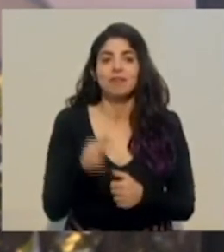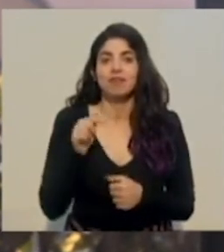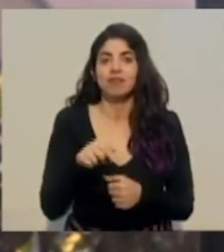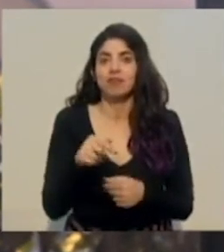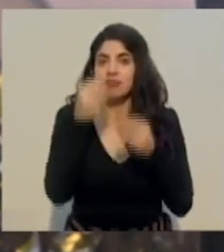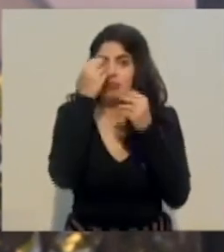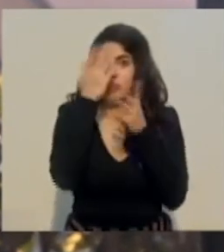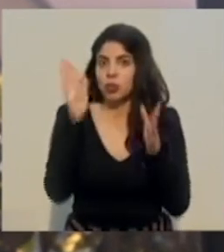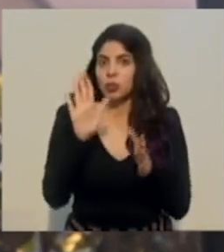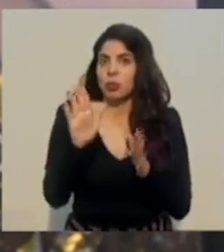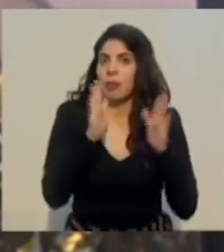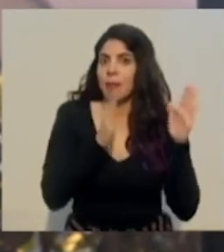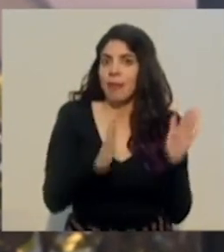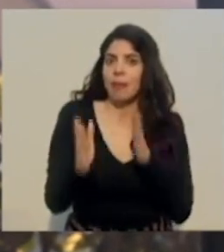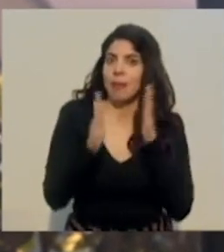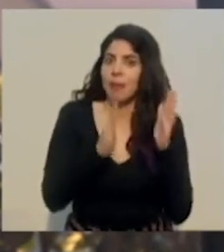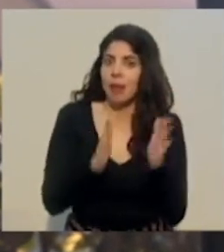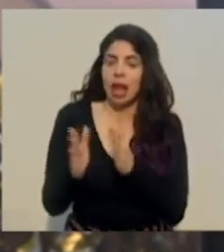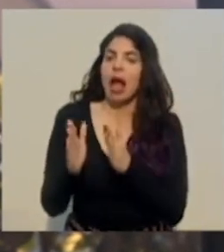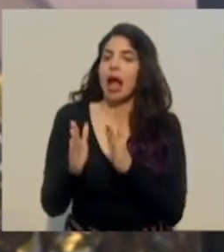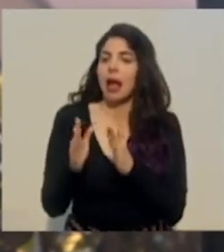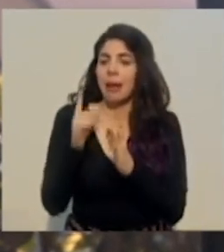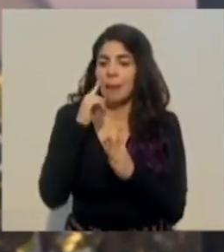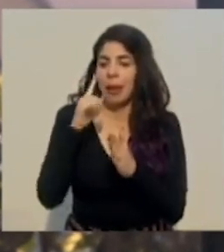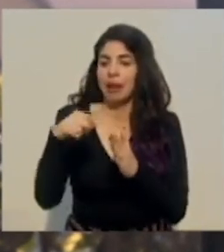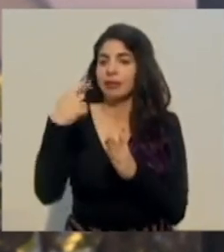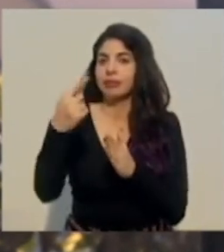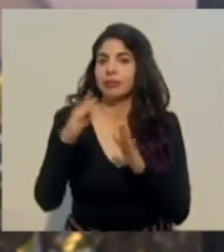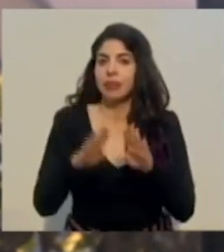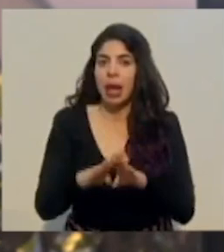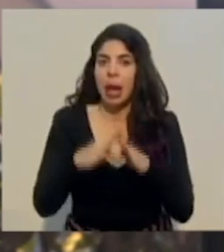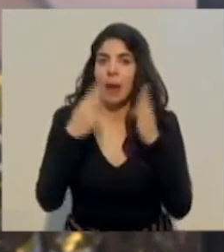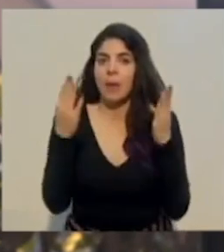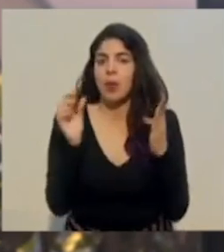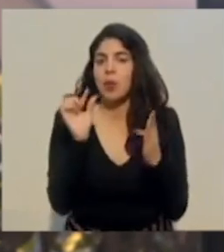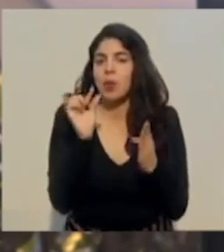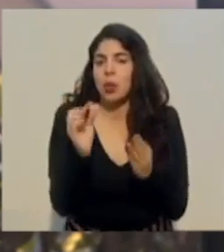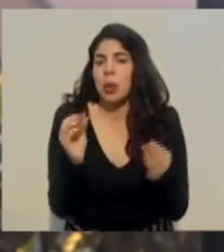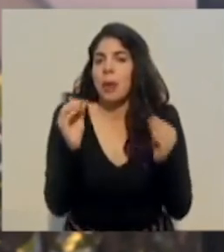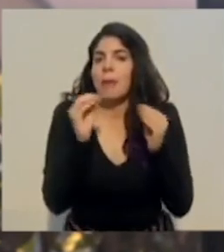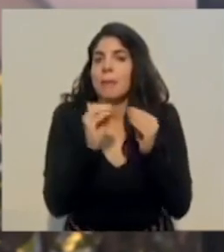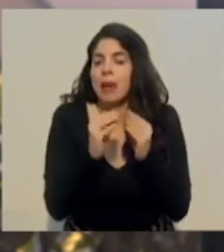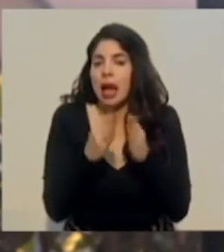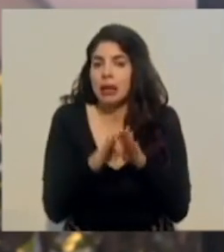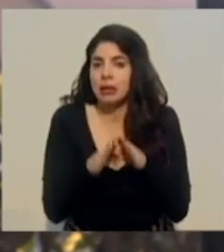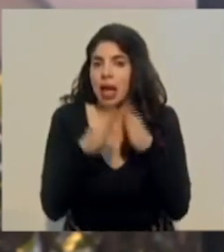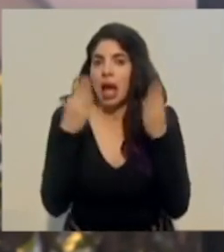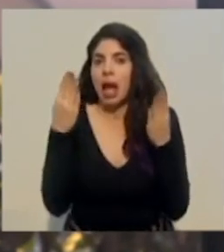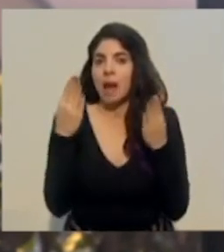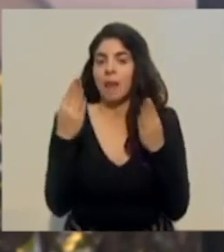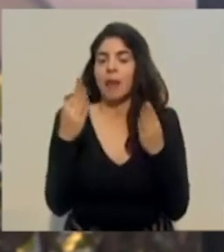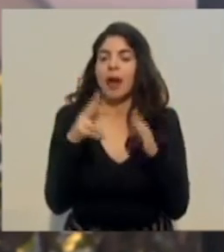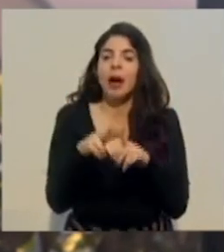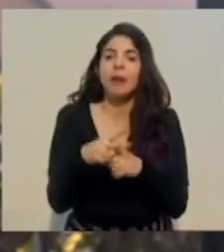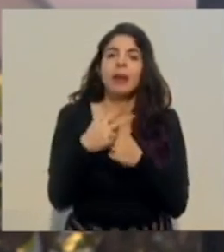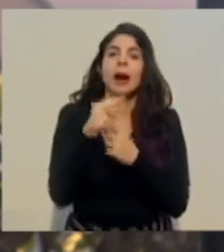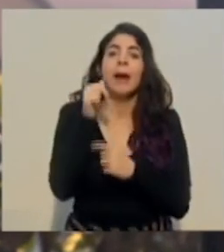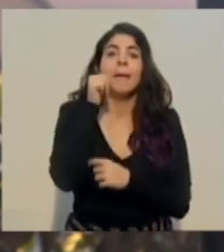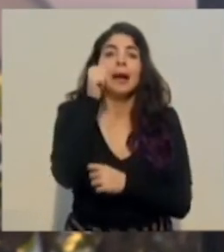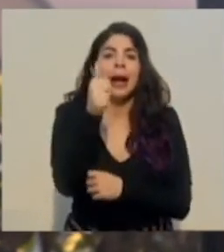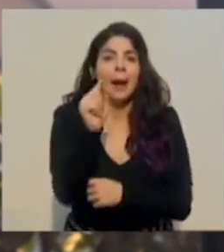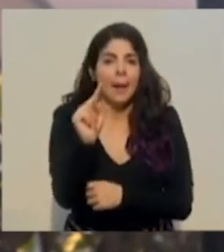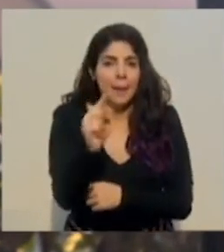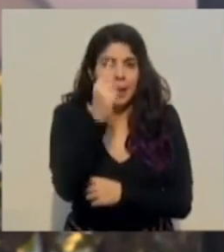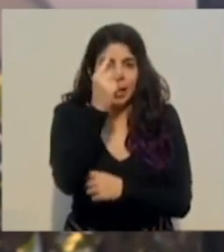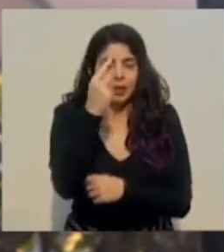reapertura un poco más amplio a partir de mañana primero de septiembre,